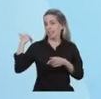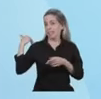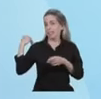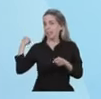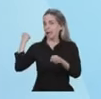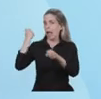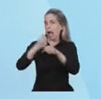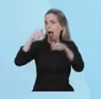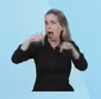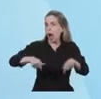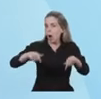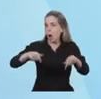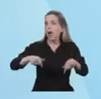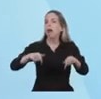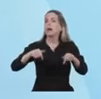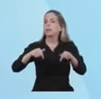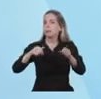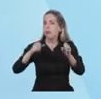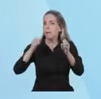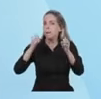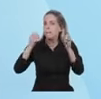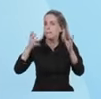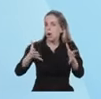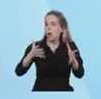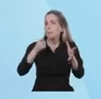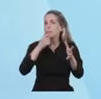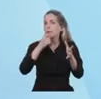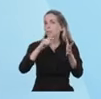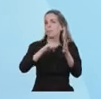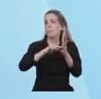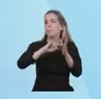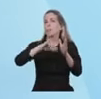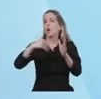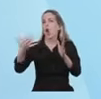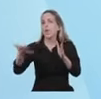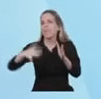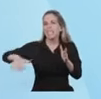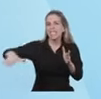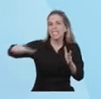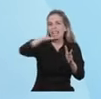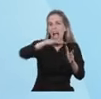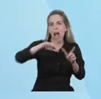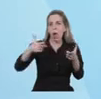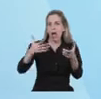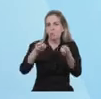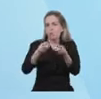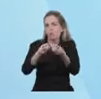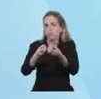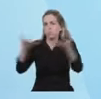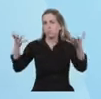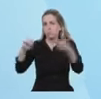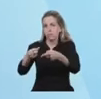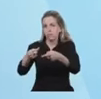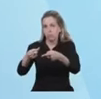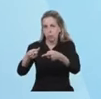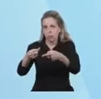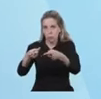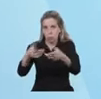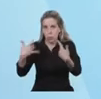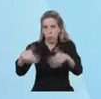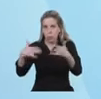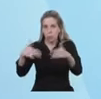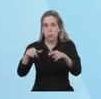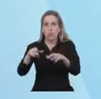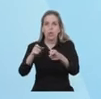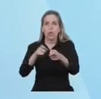aglomerado urbano en alarma epidemiológica y sanitaria. Ahora, estamos logrando retrasar